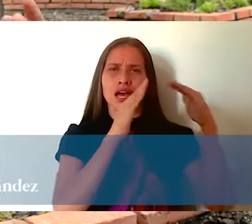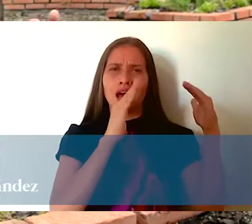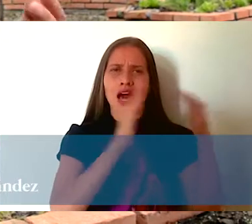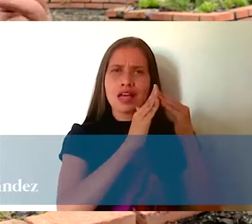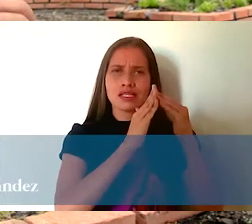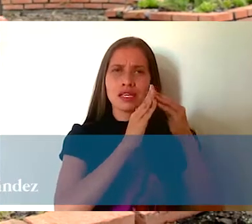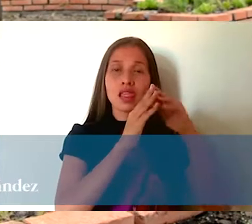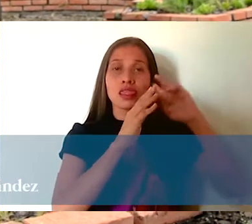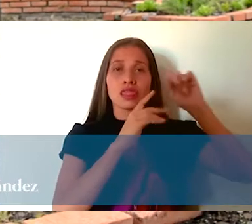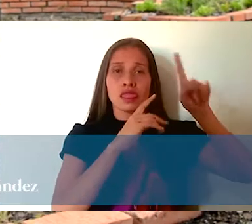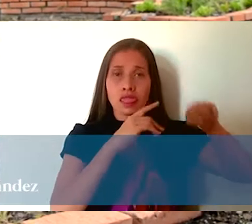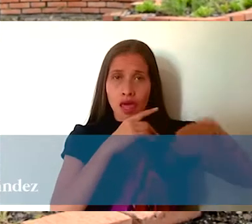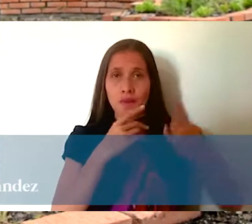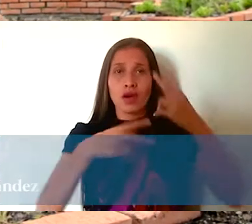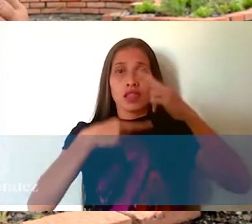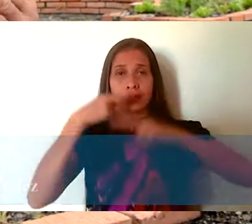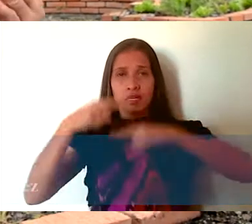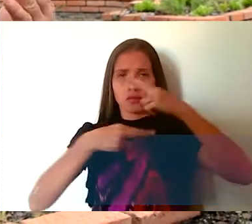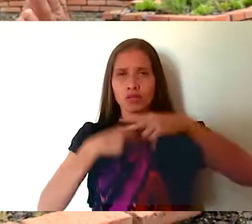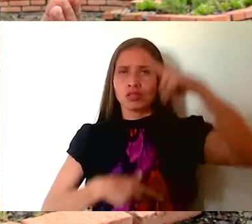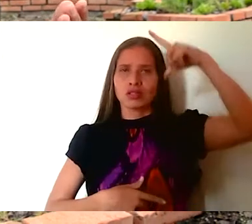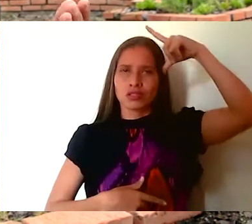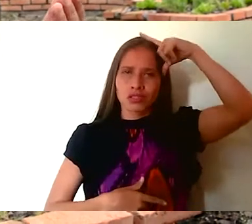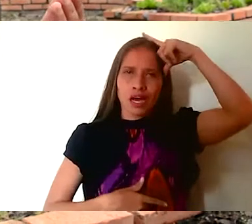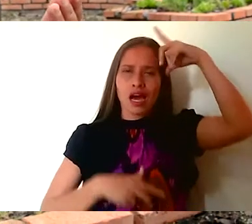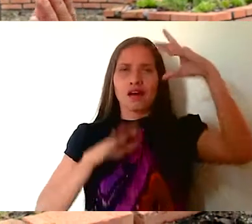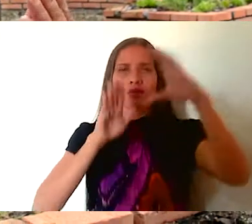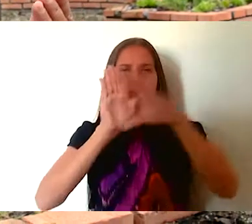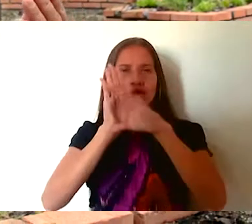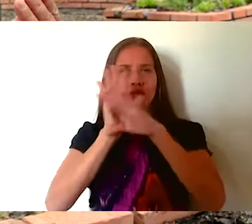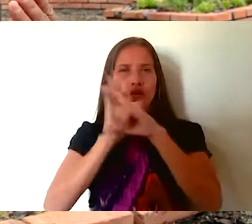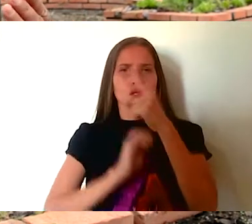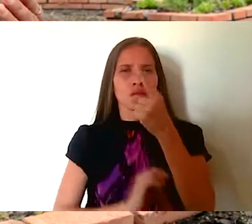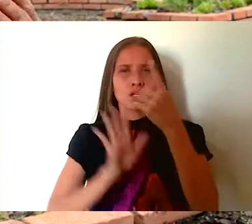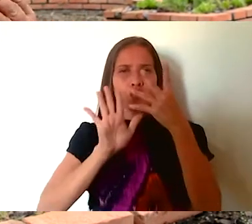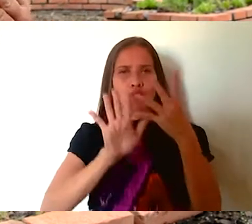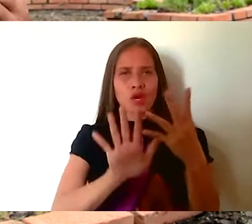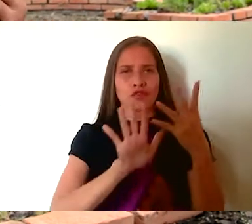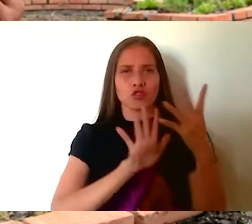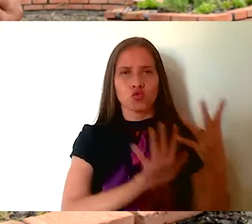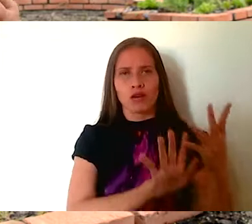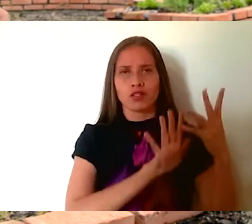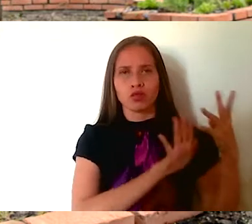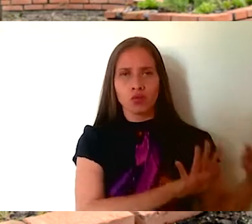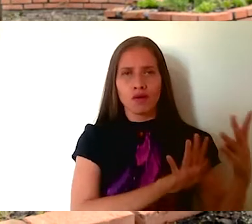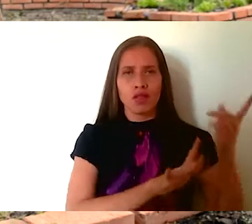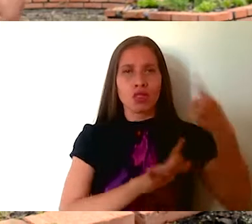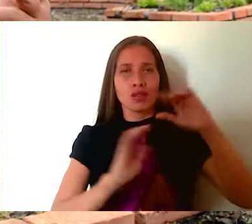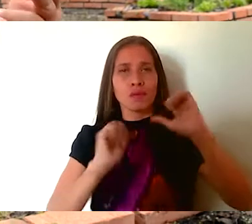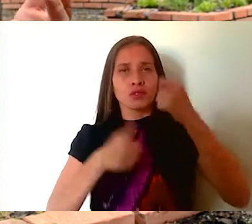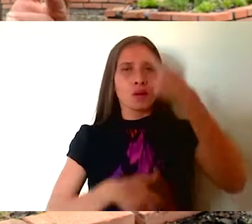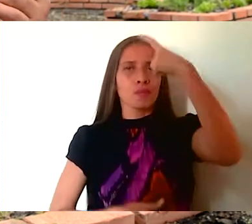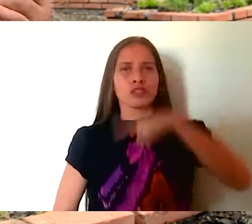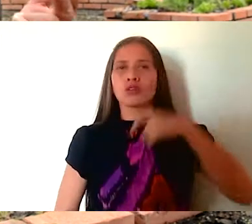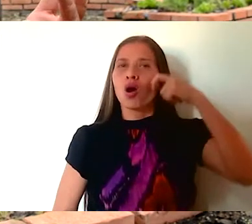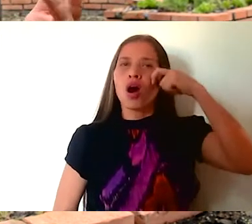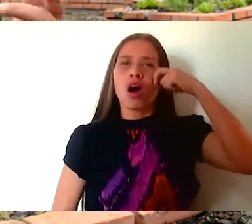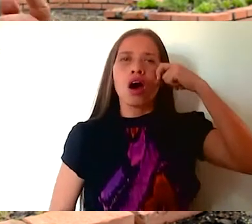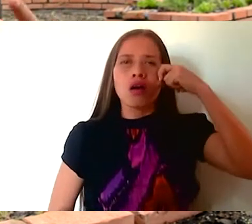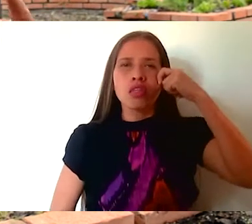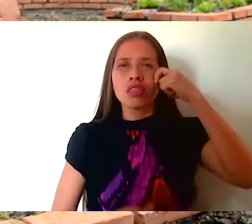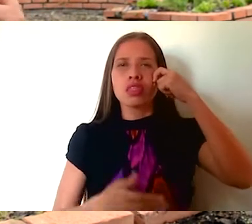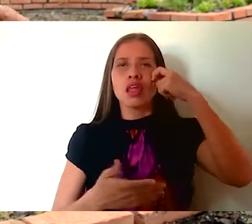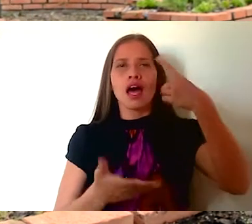casas y que gracias a la revolución, después de la aprobación de la Constitución de 1999, donde se le dio personalidad